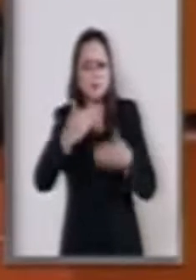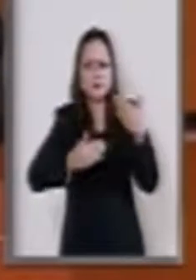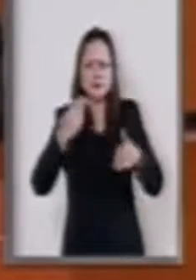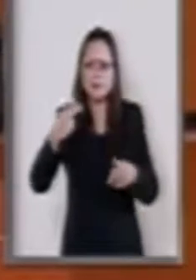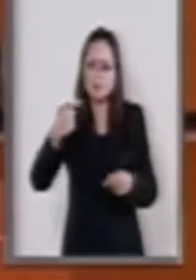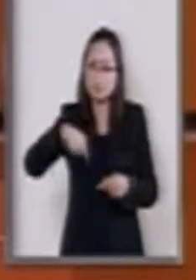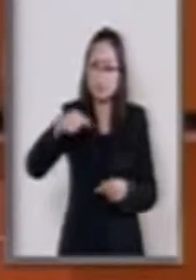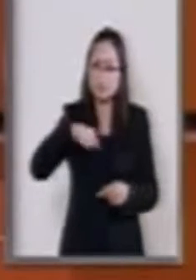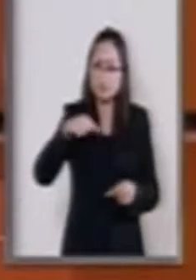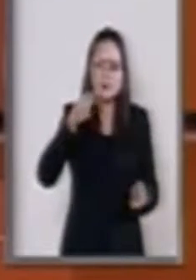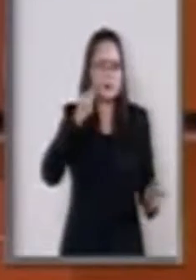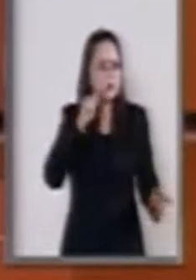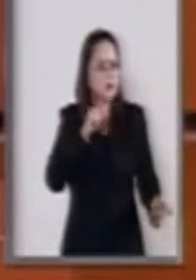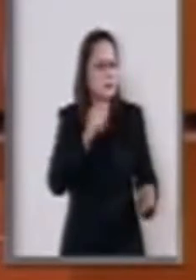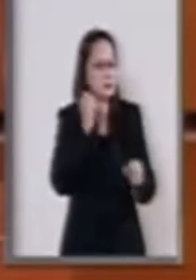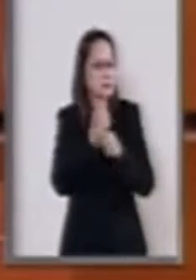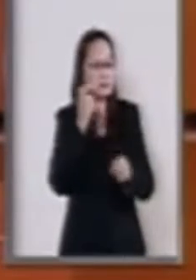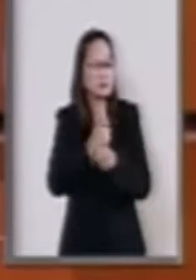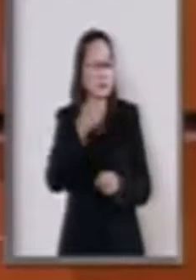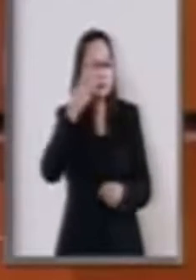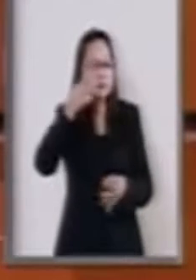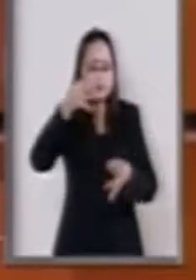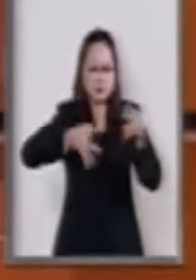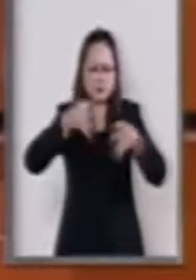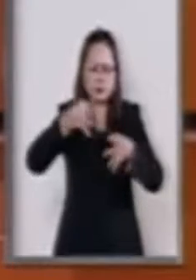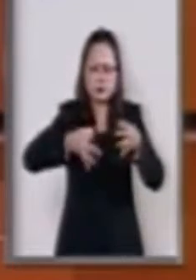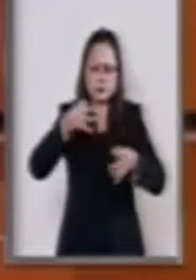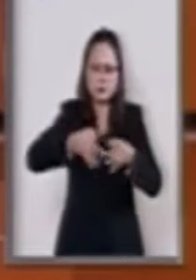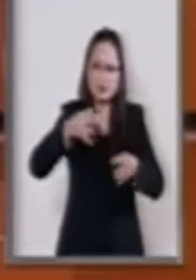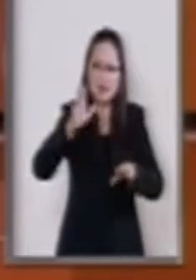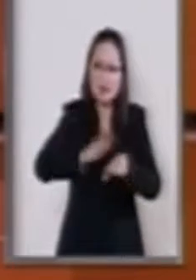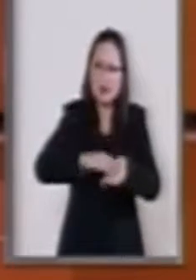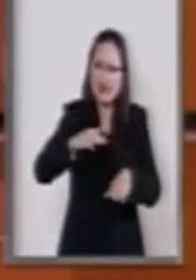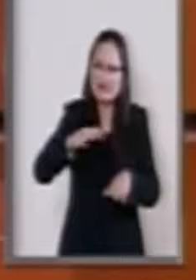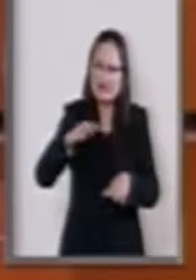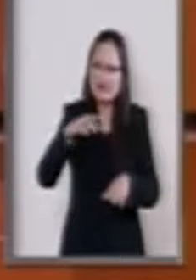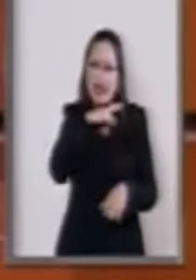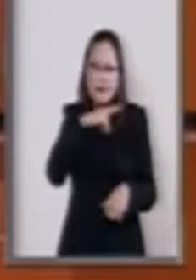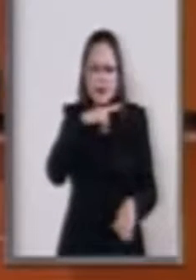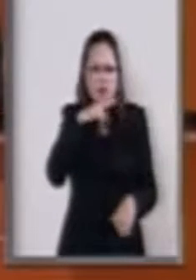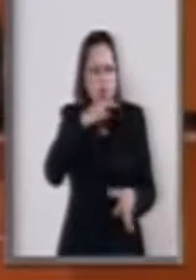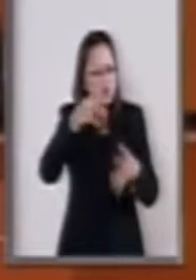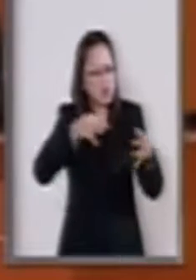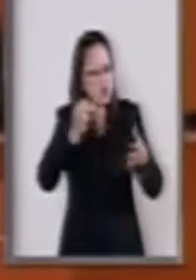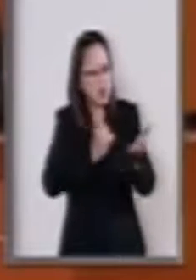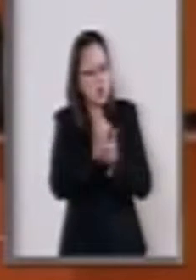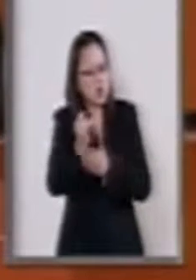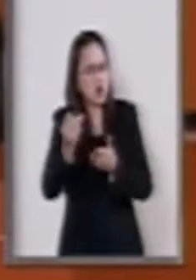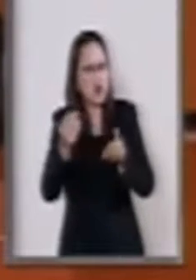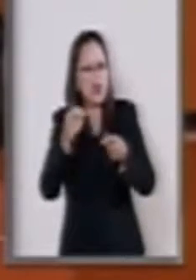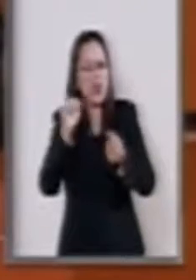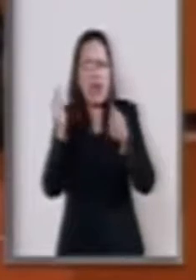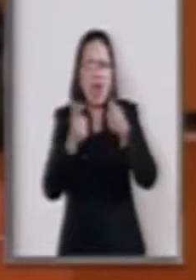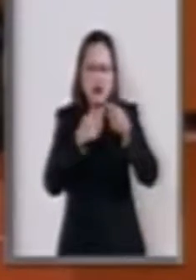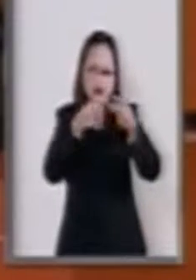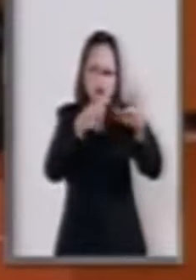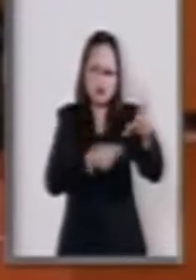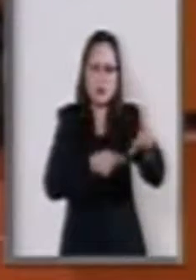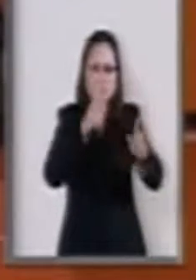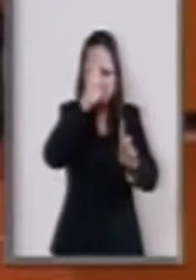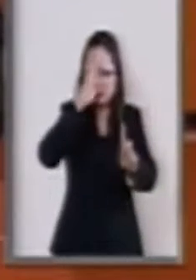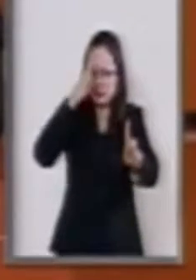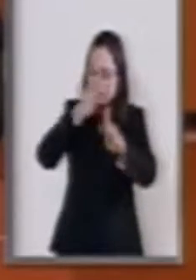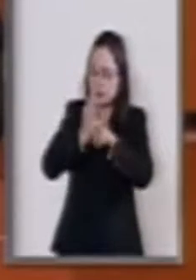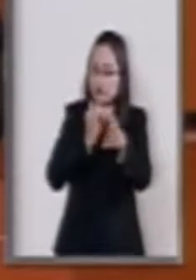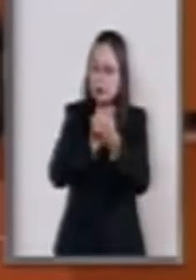que, en su mayoría, los juicios se llevaban a cabo de manera más ágil, depurada y con mayor sentido de